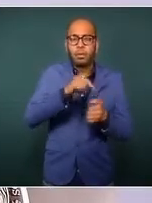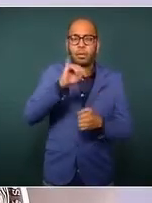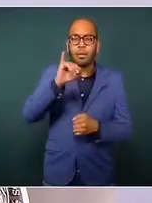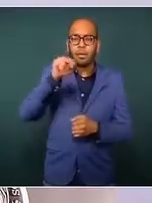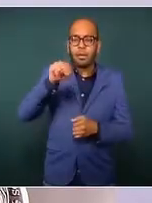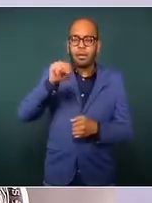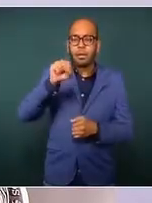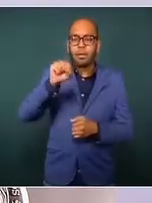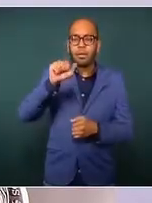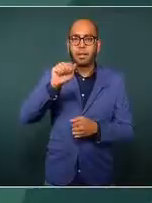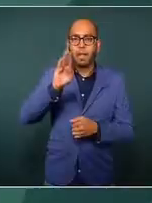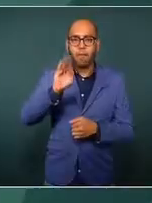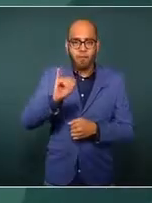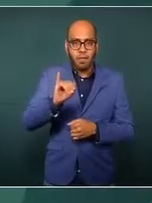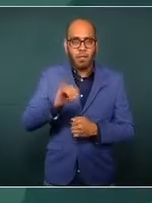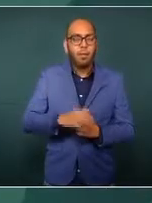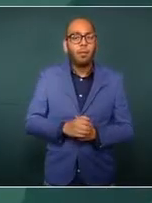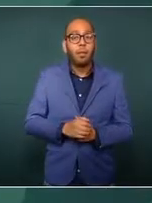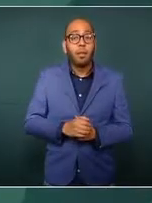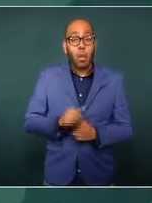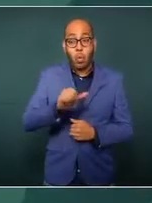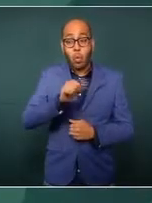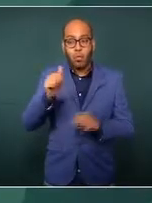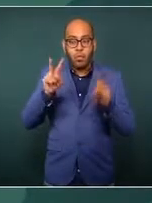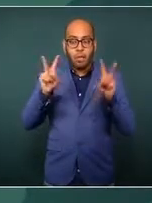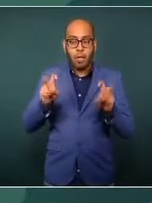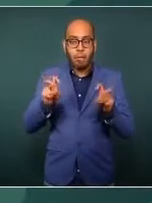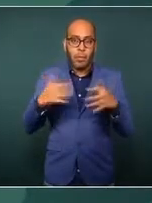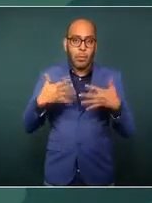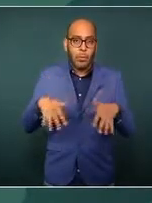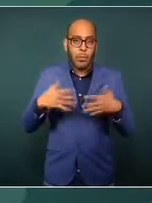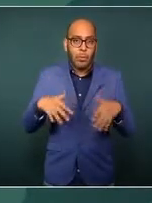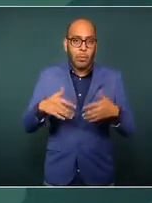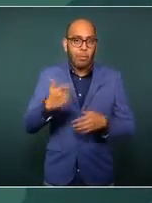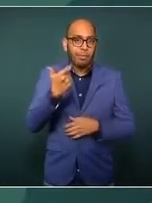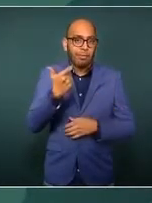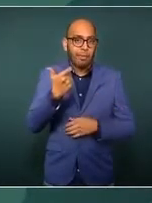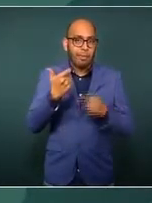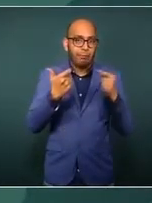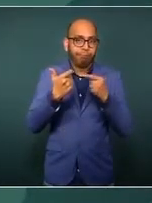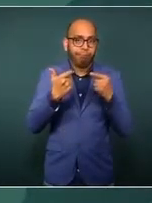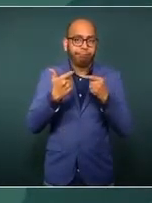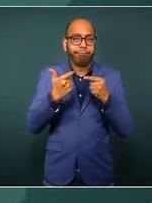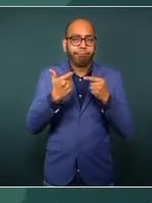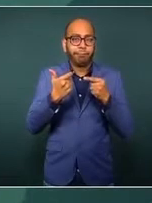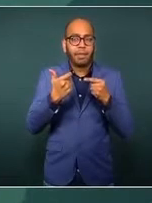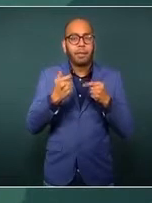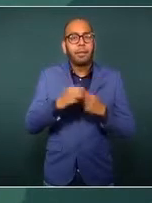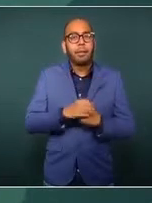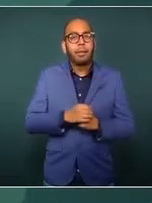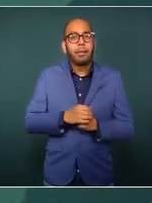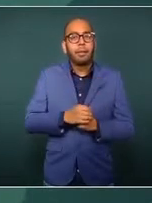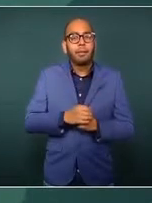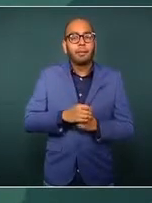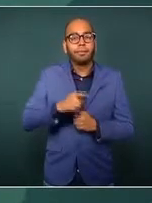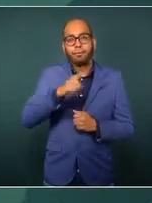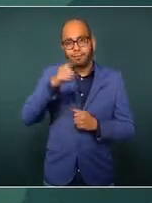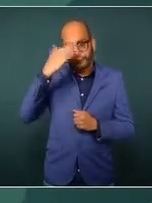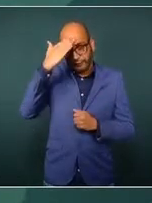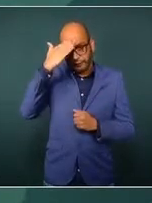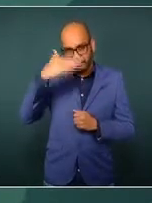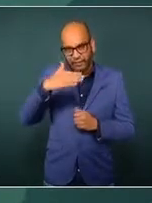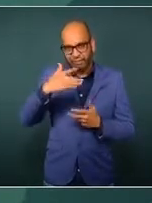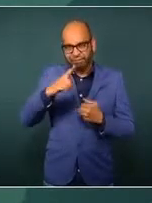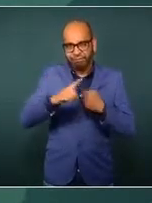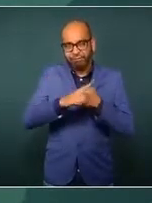económico, que evidentemente ante la dificultad generada por la enfermedad